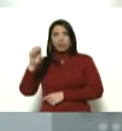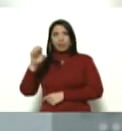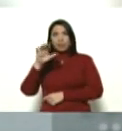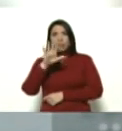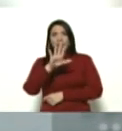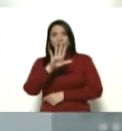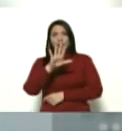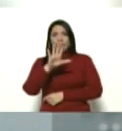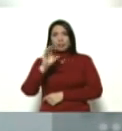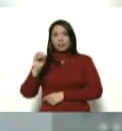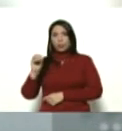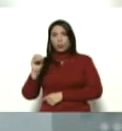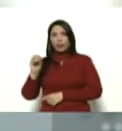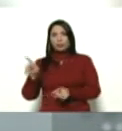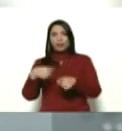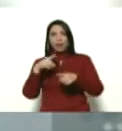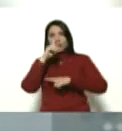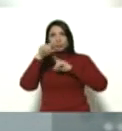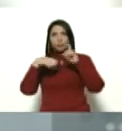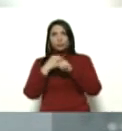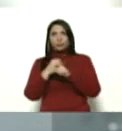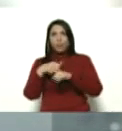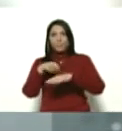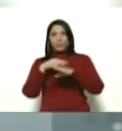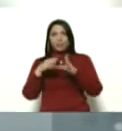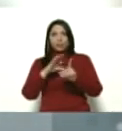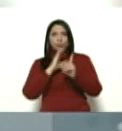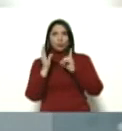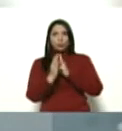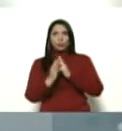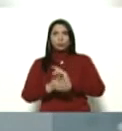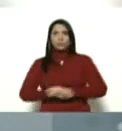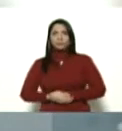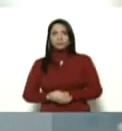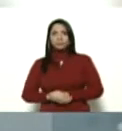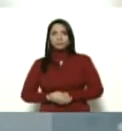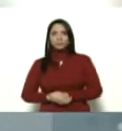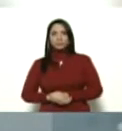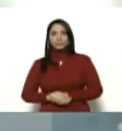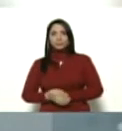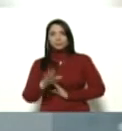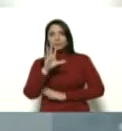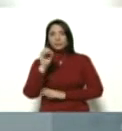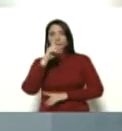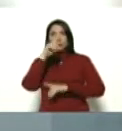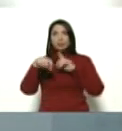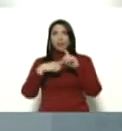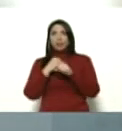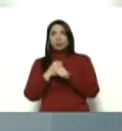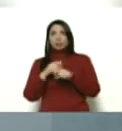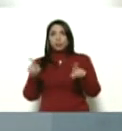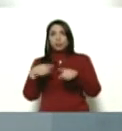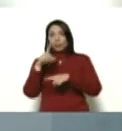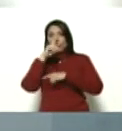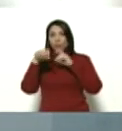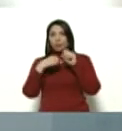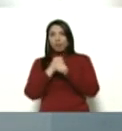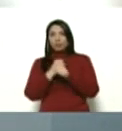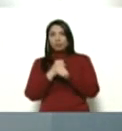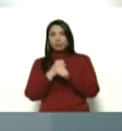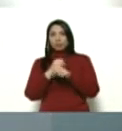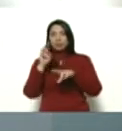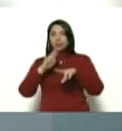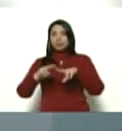50 primaveras ayer, mis felicidades nuevamente, 50 añitos, el niño Ernesto, el